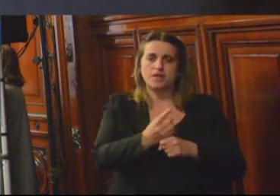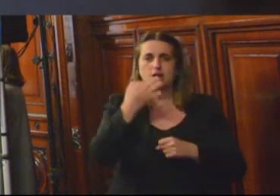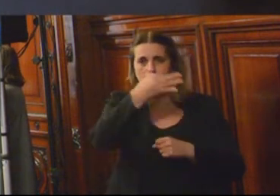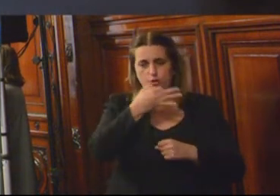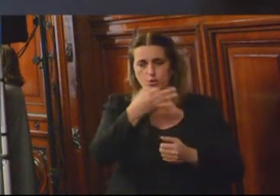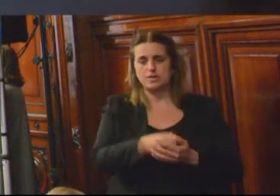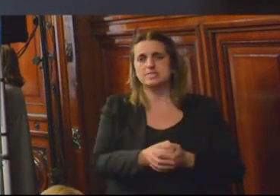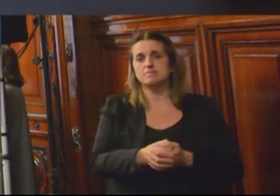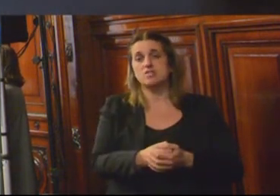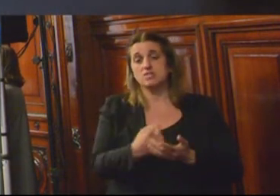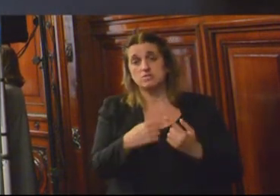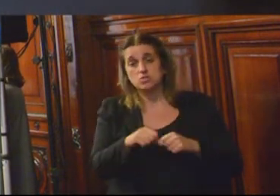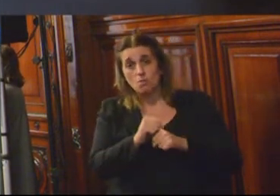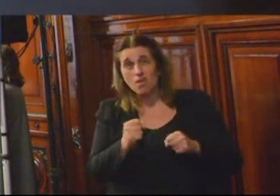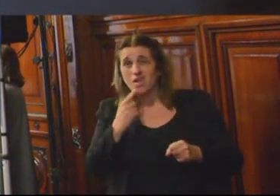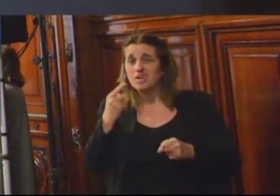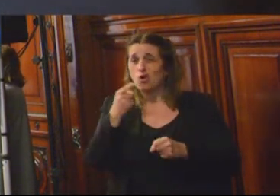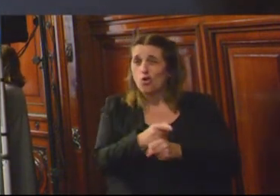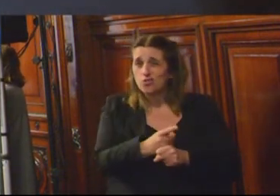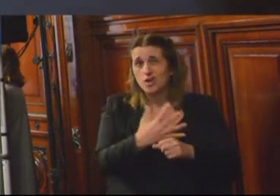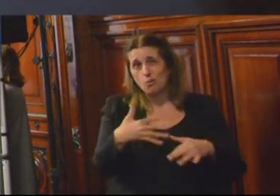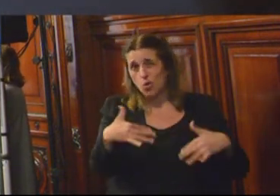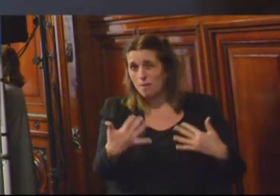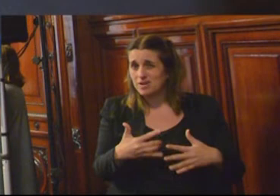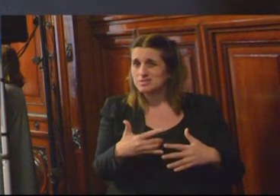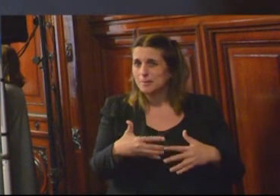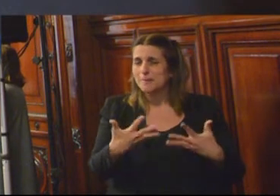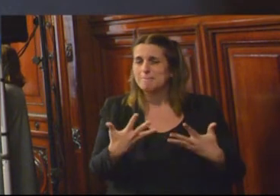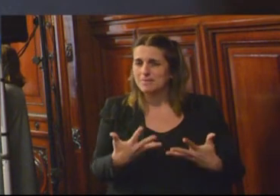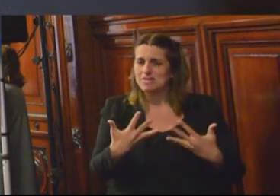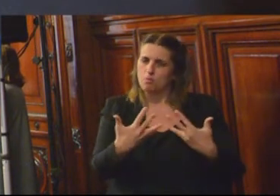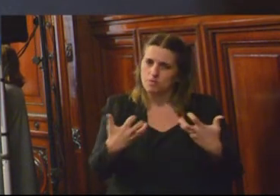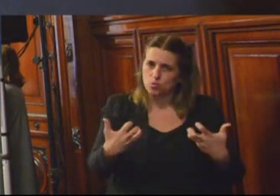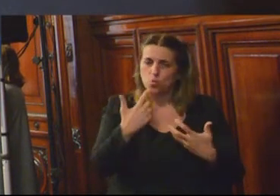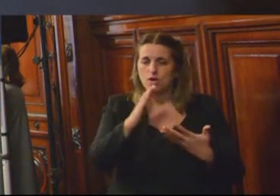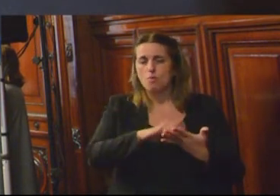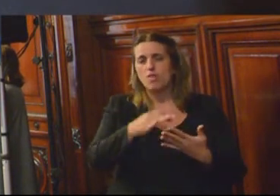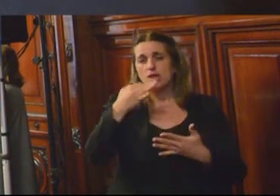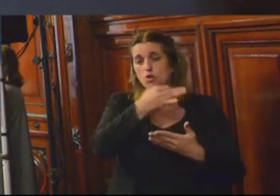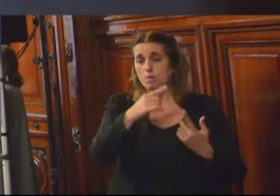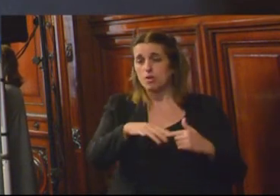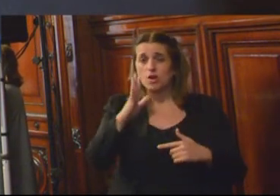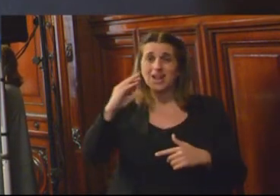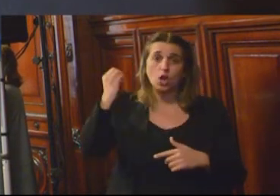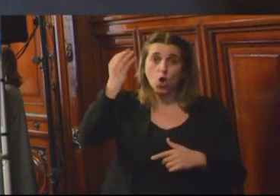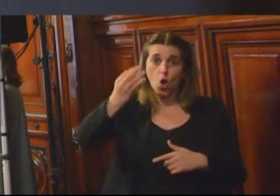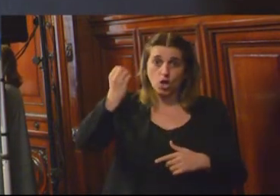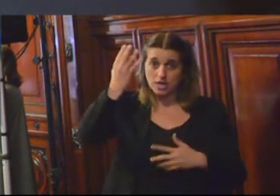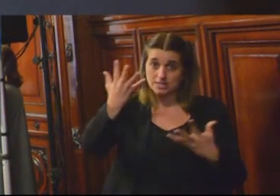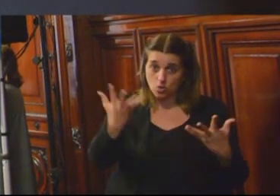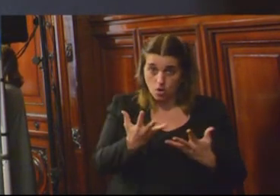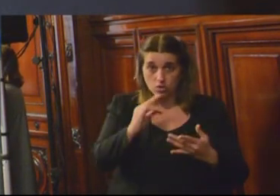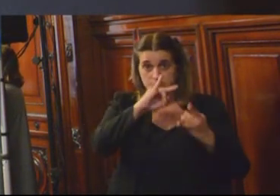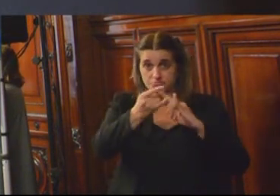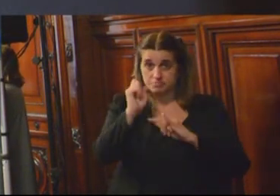cadena, pues atacar la estructura del narcotráfico. En ese marco está en el Congreso, en este momento, un proyecto de ley para,